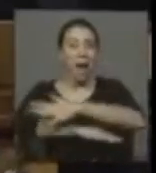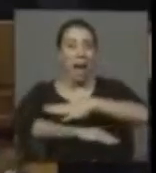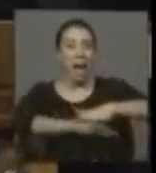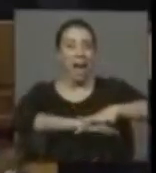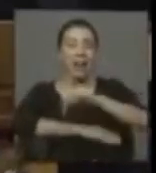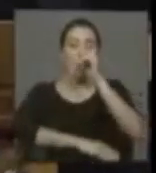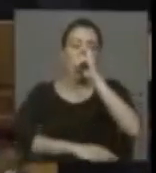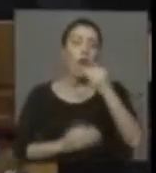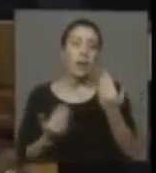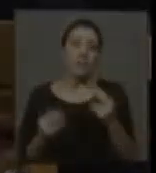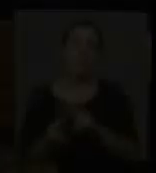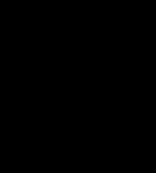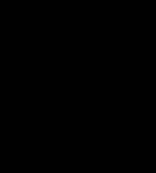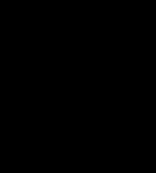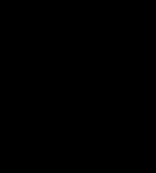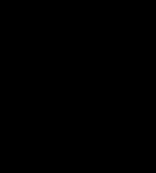obviamente, que amerita una acción de esta naturaleza.